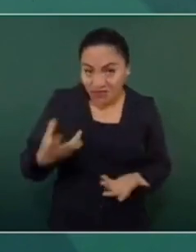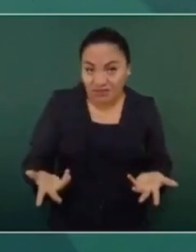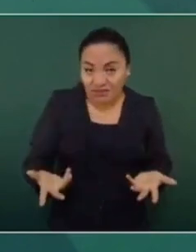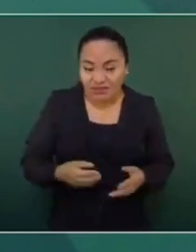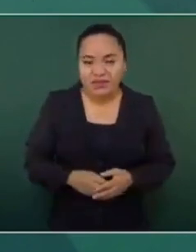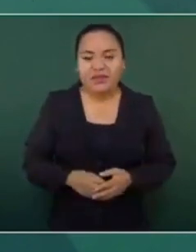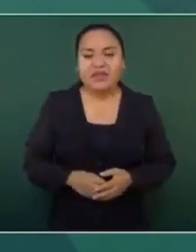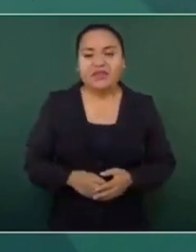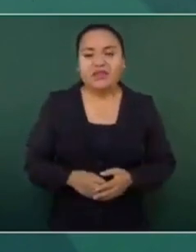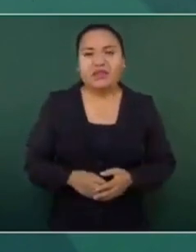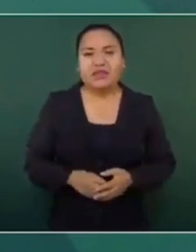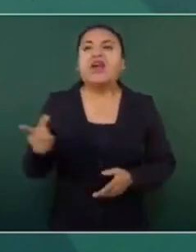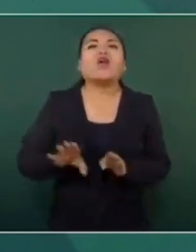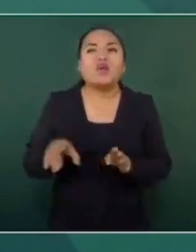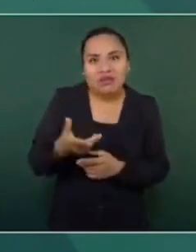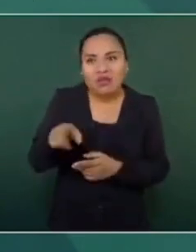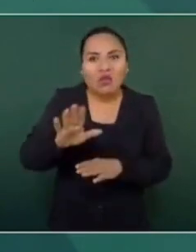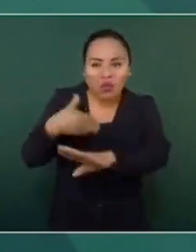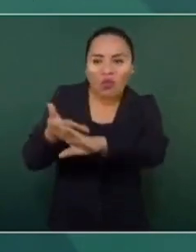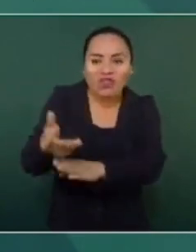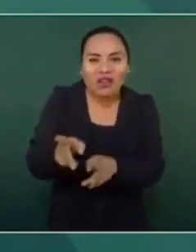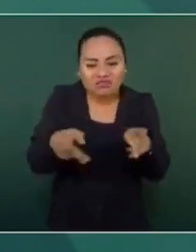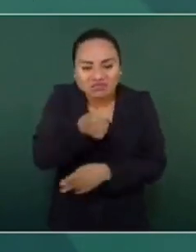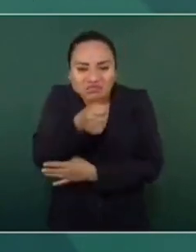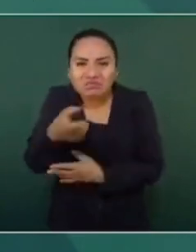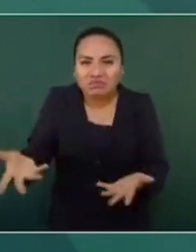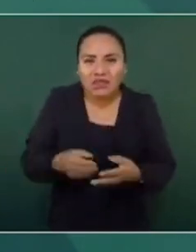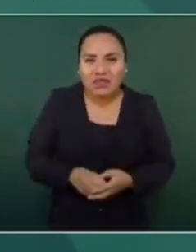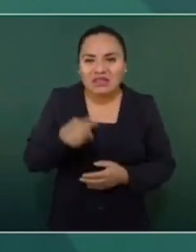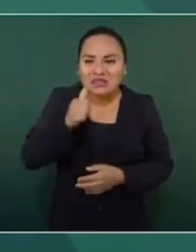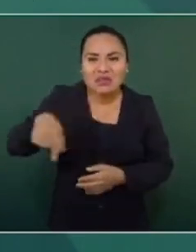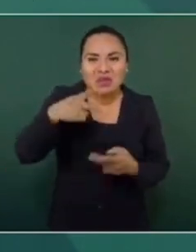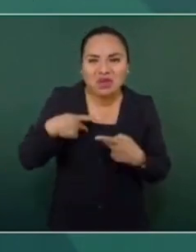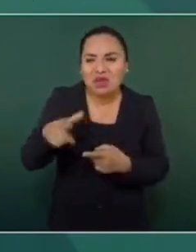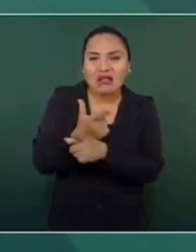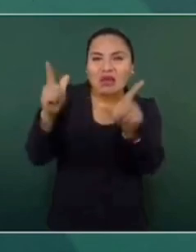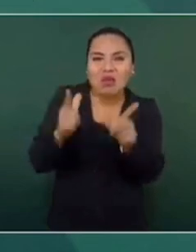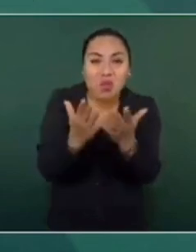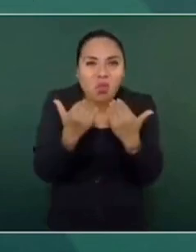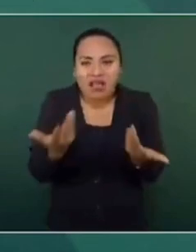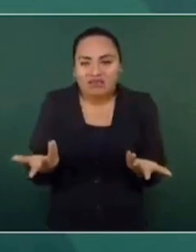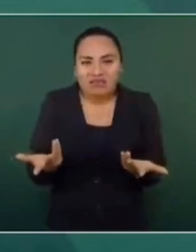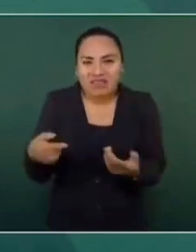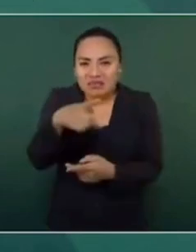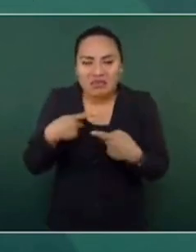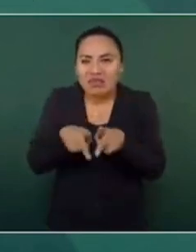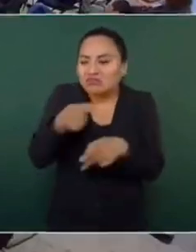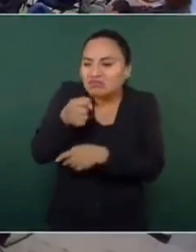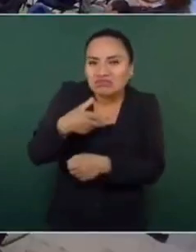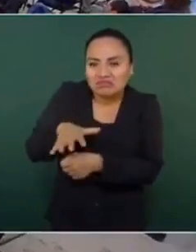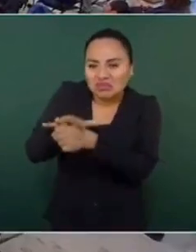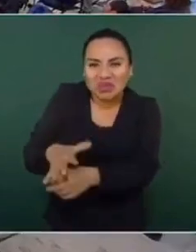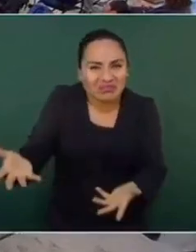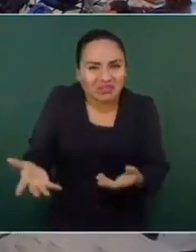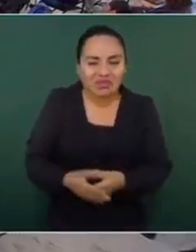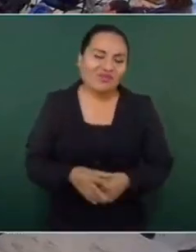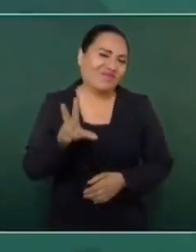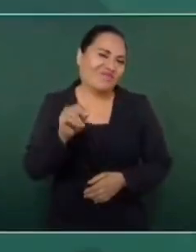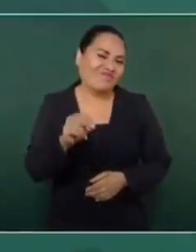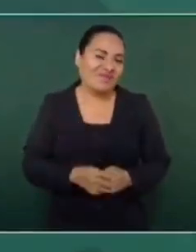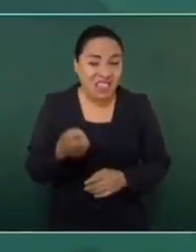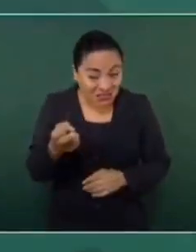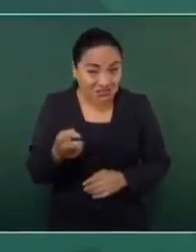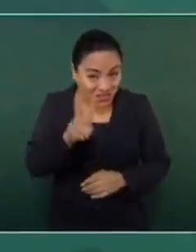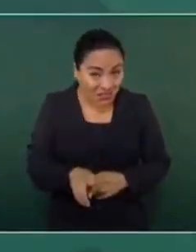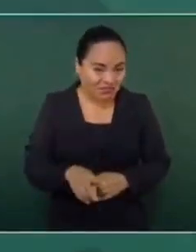Donde hay persecución a los periodistas, donde hay tortura, donde no hay libertades. Así, coro. Pues, ¿saben qué? Eso no es